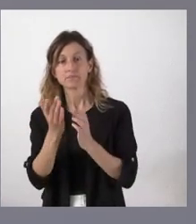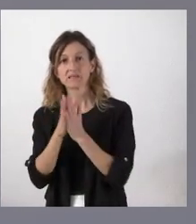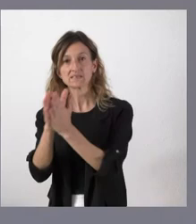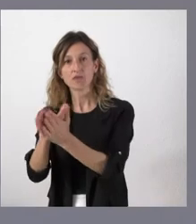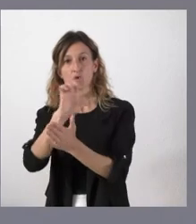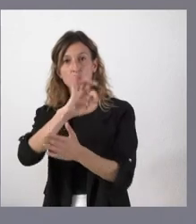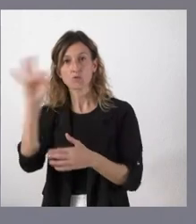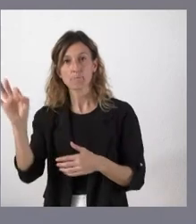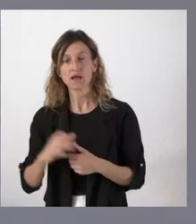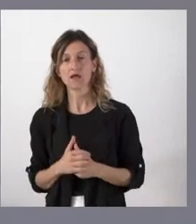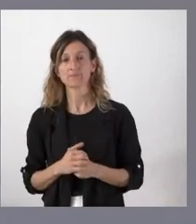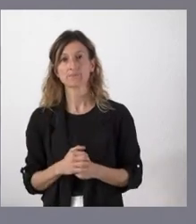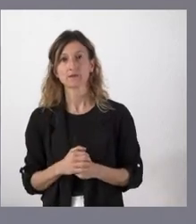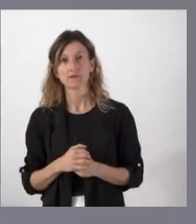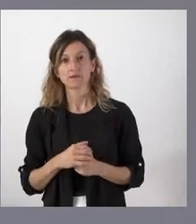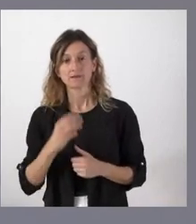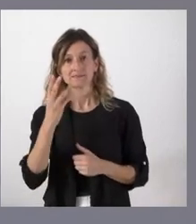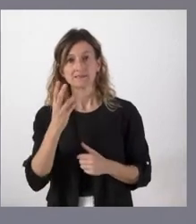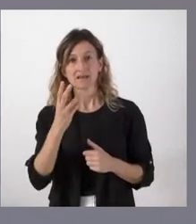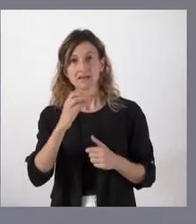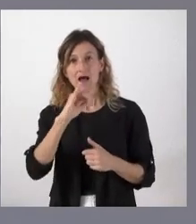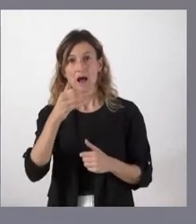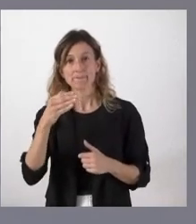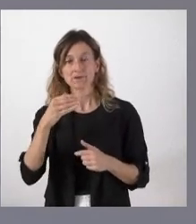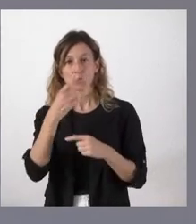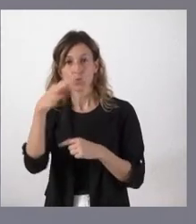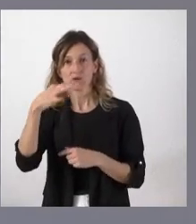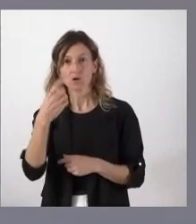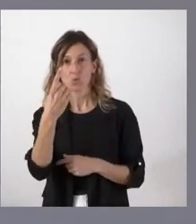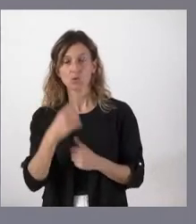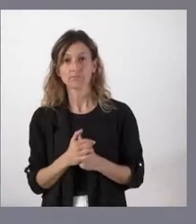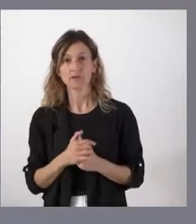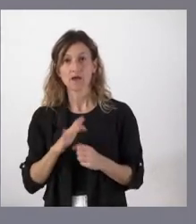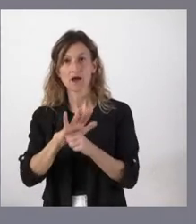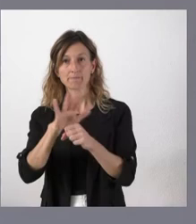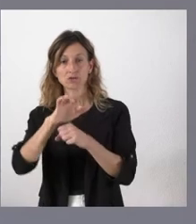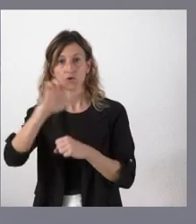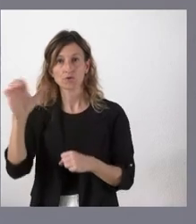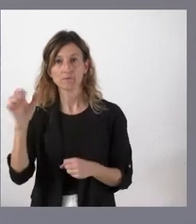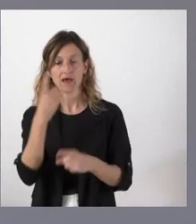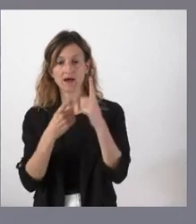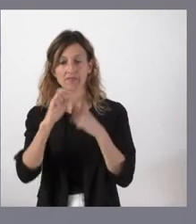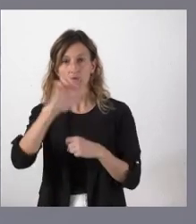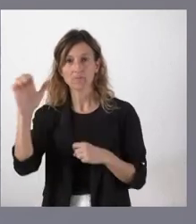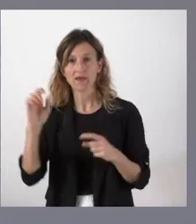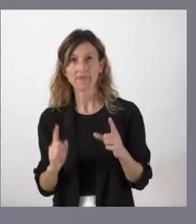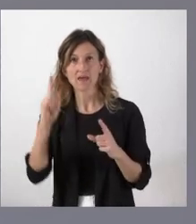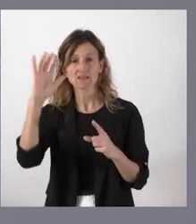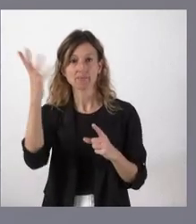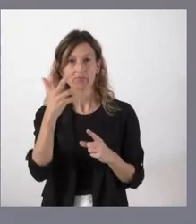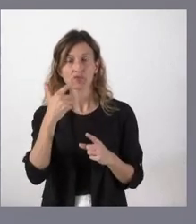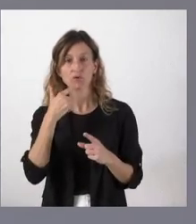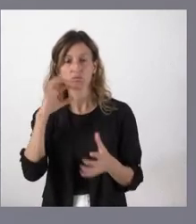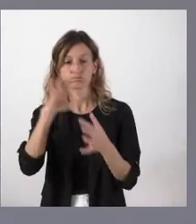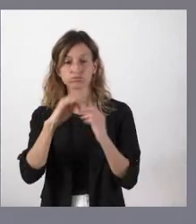uno de los tres únicos hub que en el ámbito europeo de la Agencia Europea Espacial han sido asignados